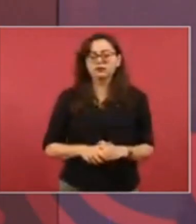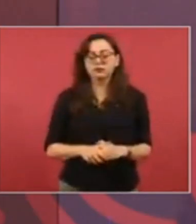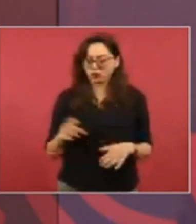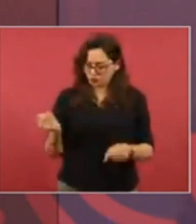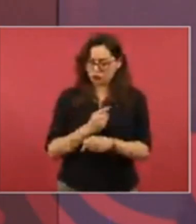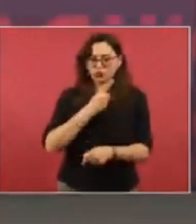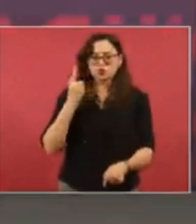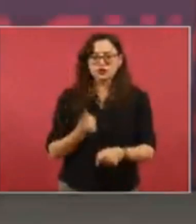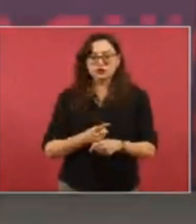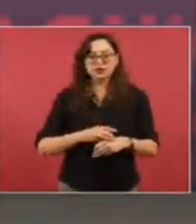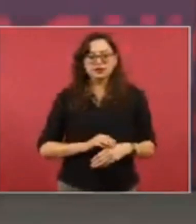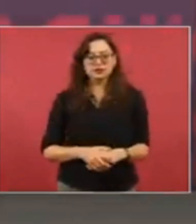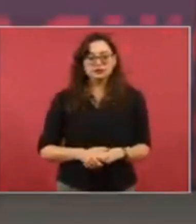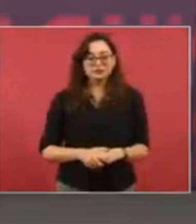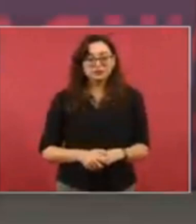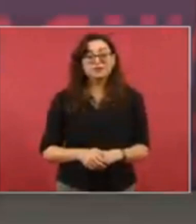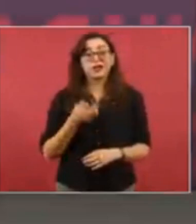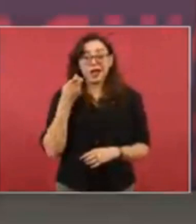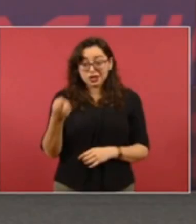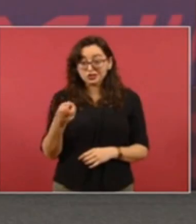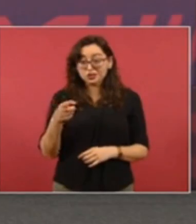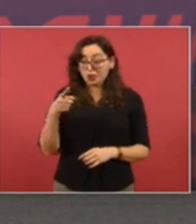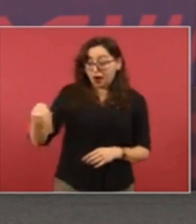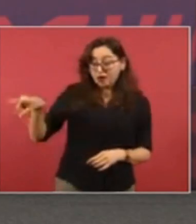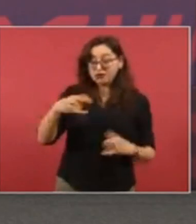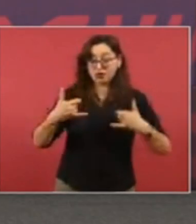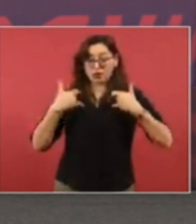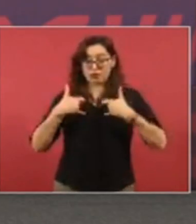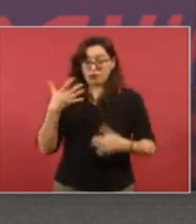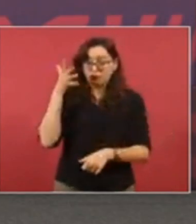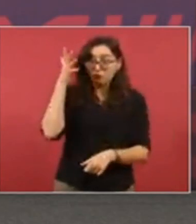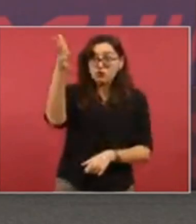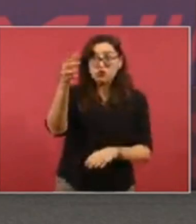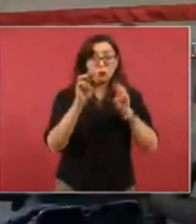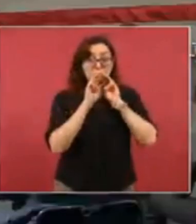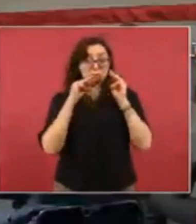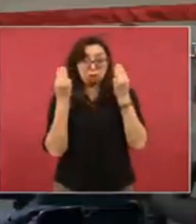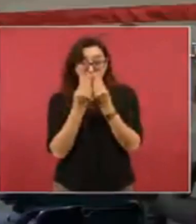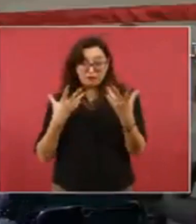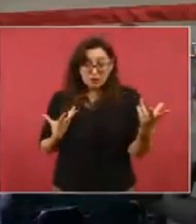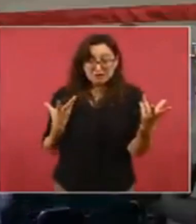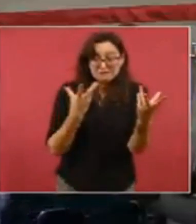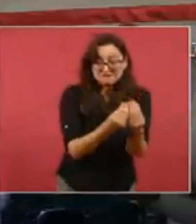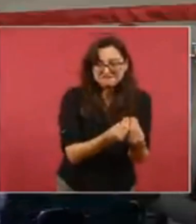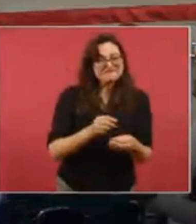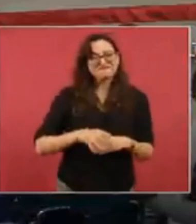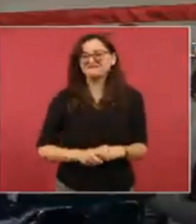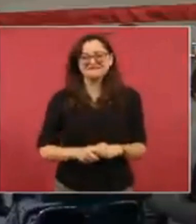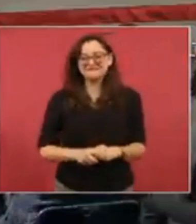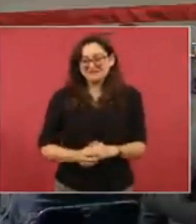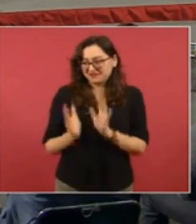pues eso es ir a las causas atender las necesidades de la gente